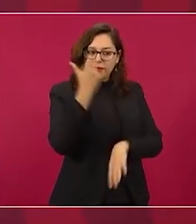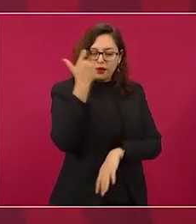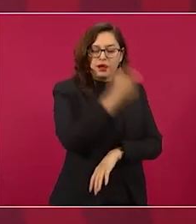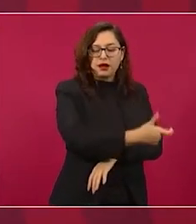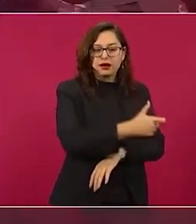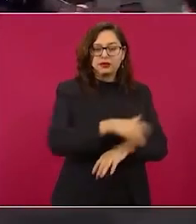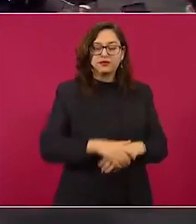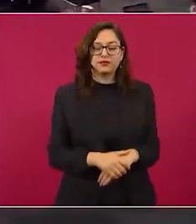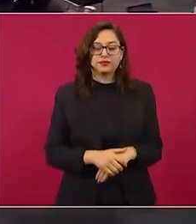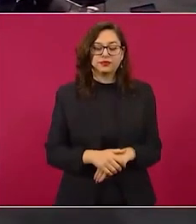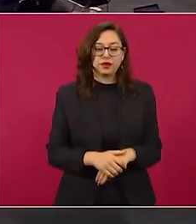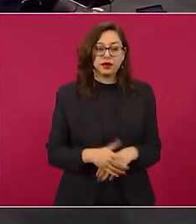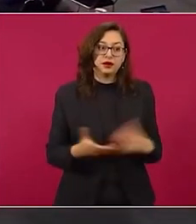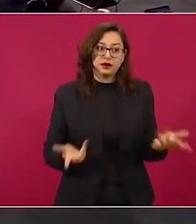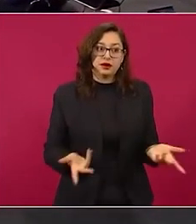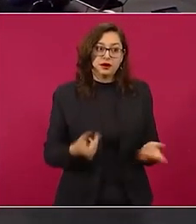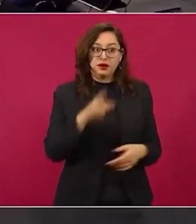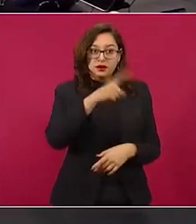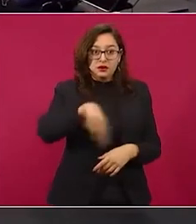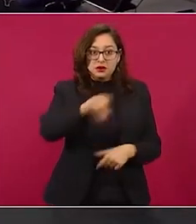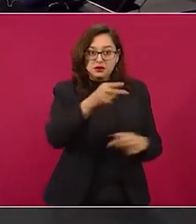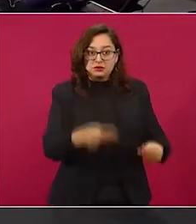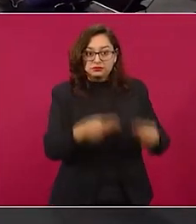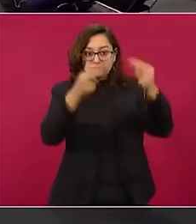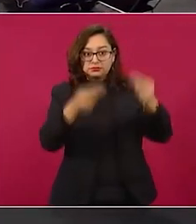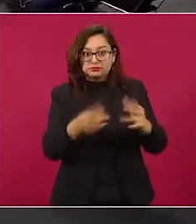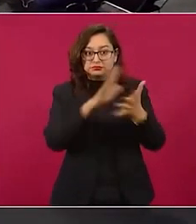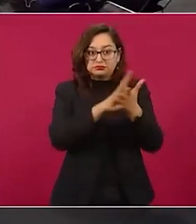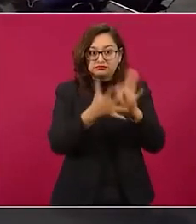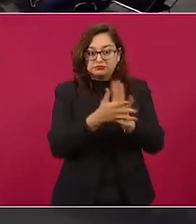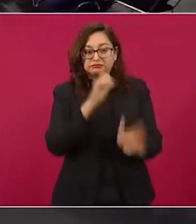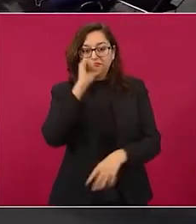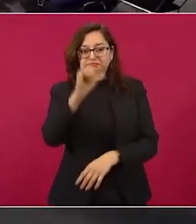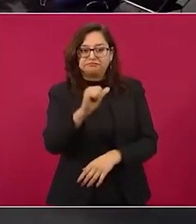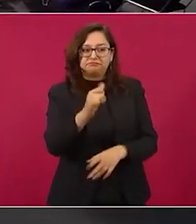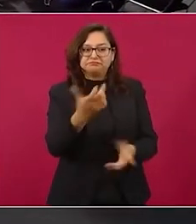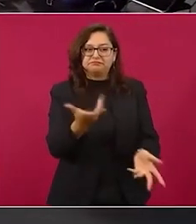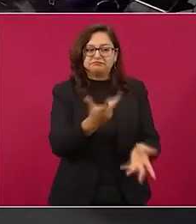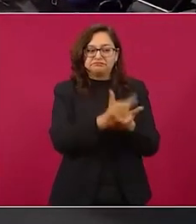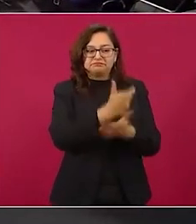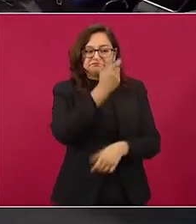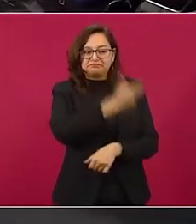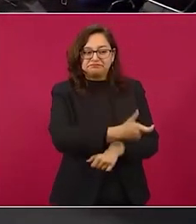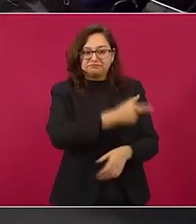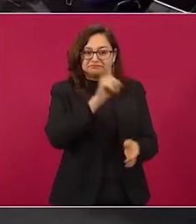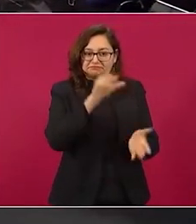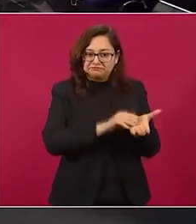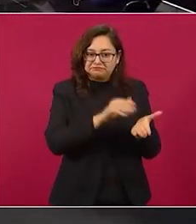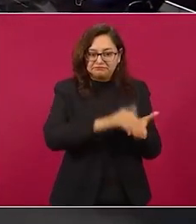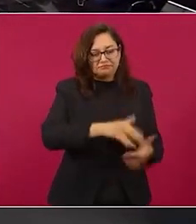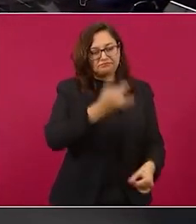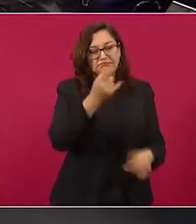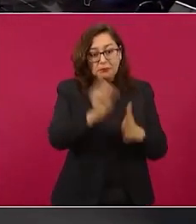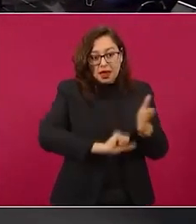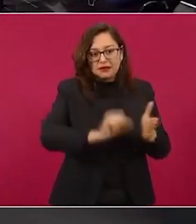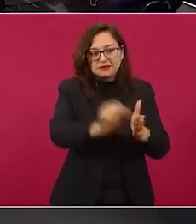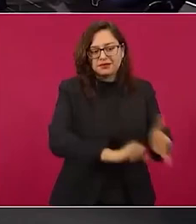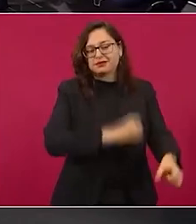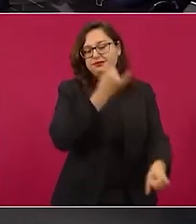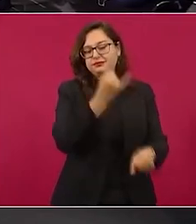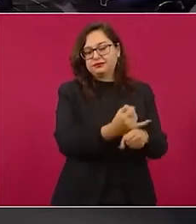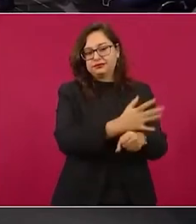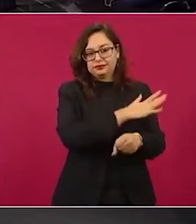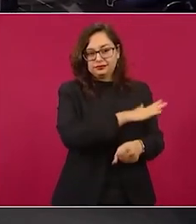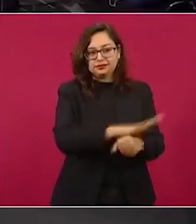Si no, no te pagarán eso, ¿qué es